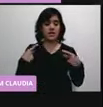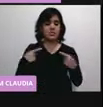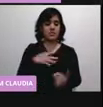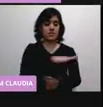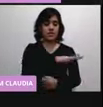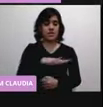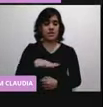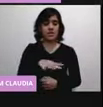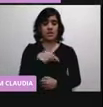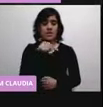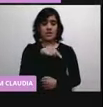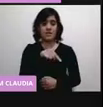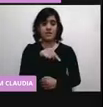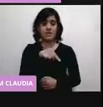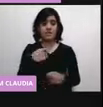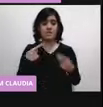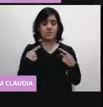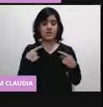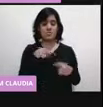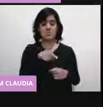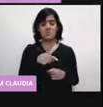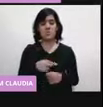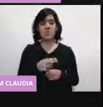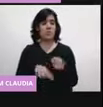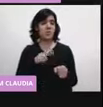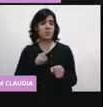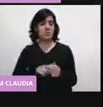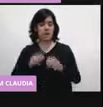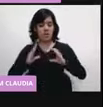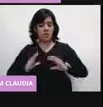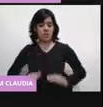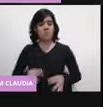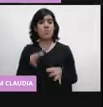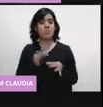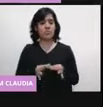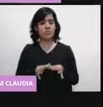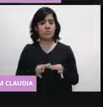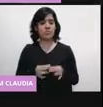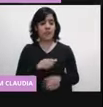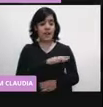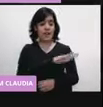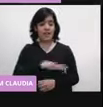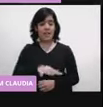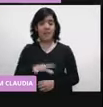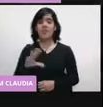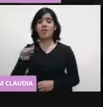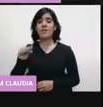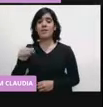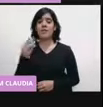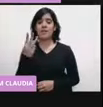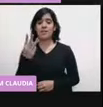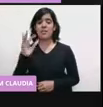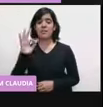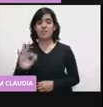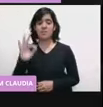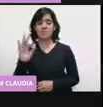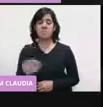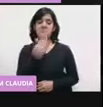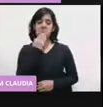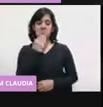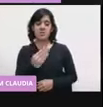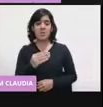inmune normal van a protegerse 93. Porque los otros siete no van a, puede ser que estén